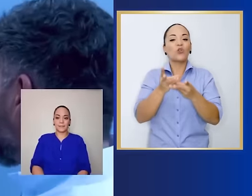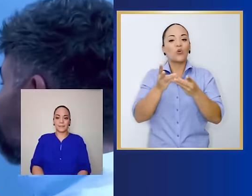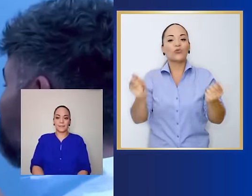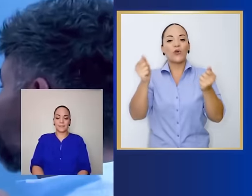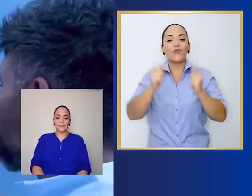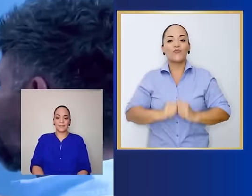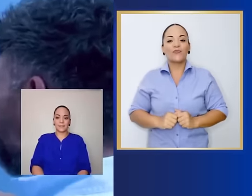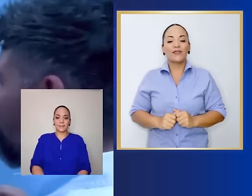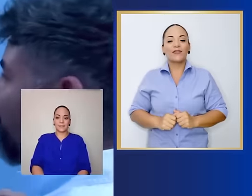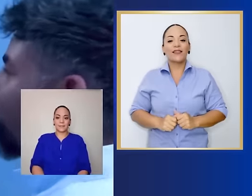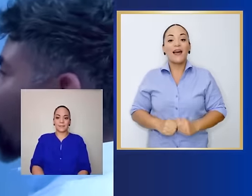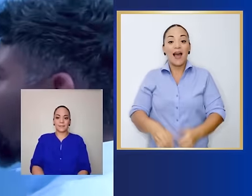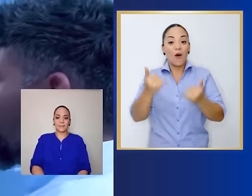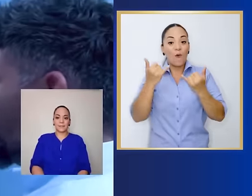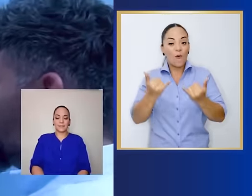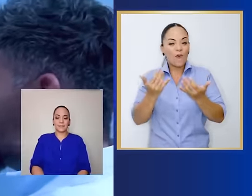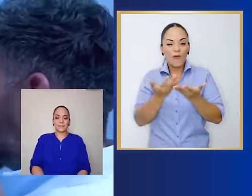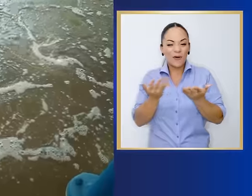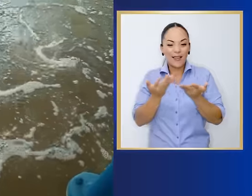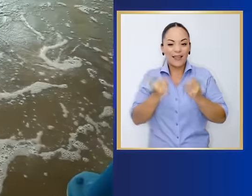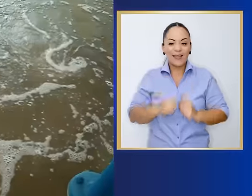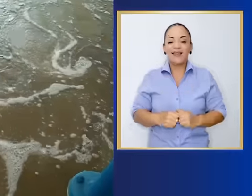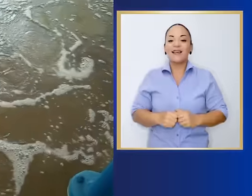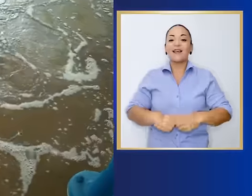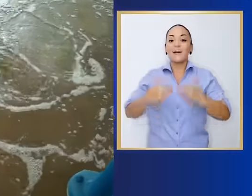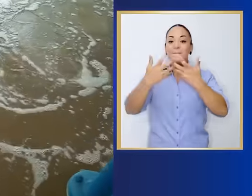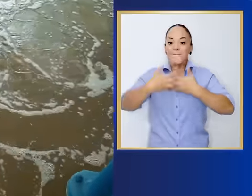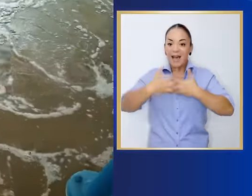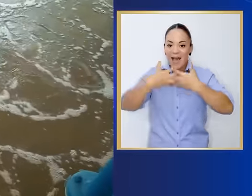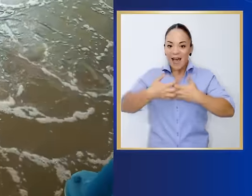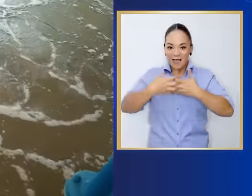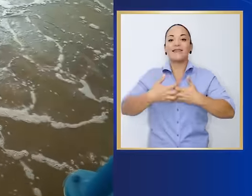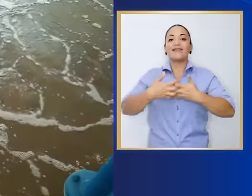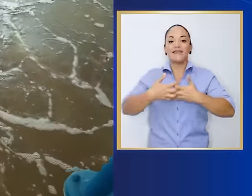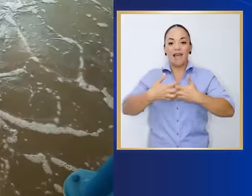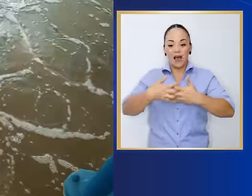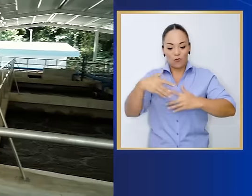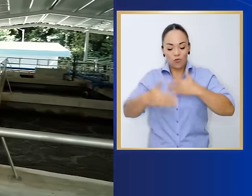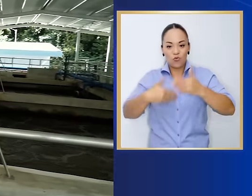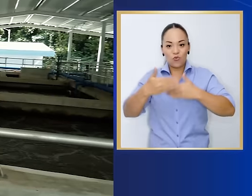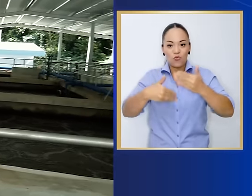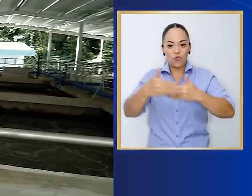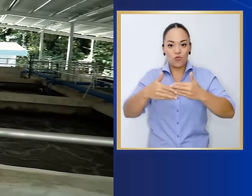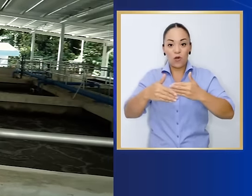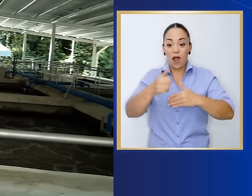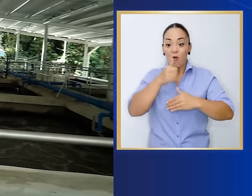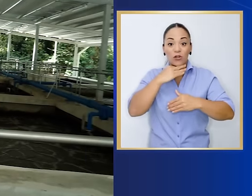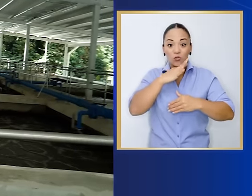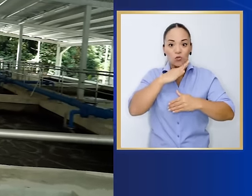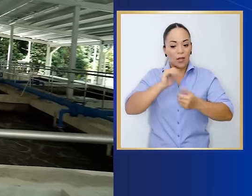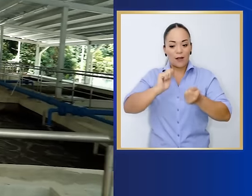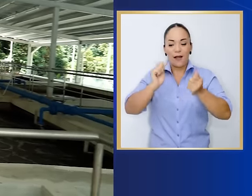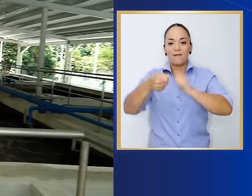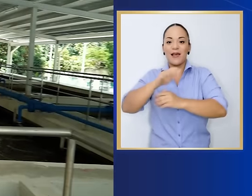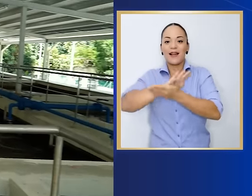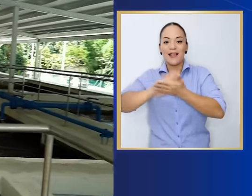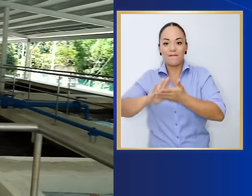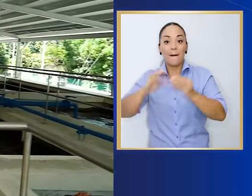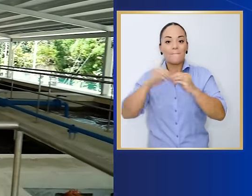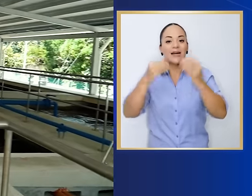la solución. Estamos hablando de la planta procesadora de aguas negras más